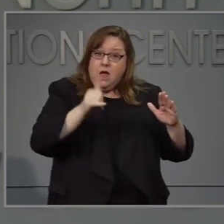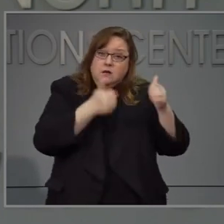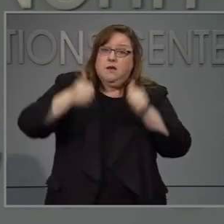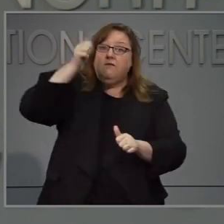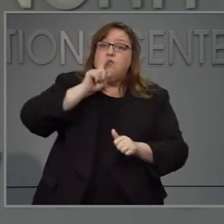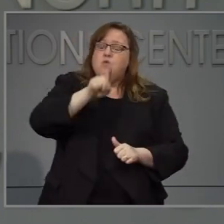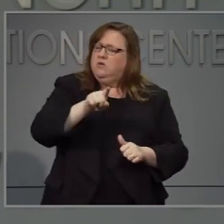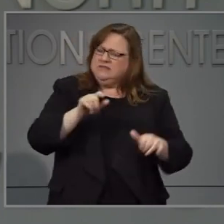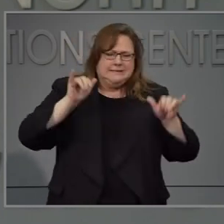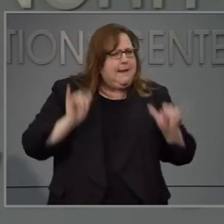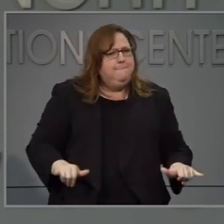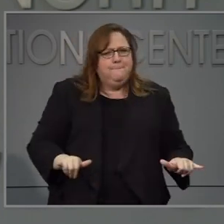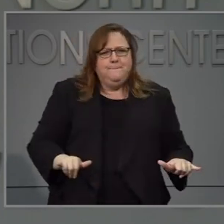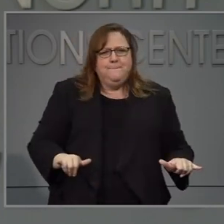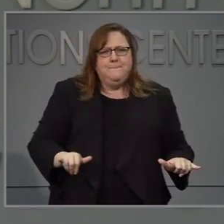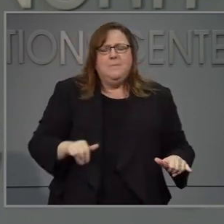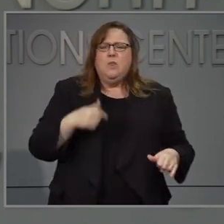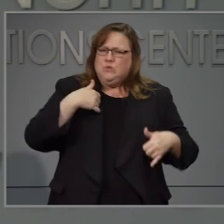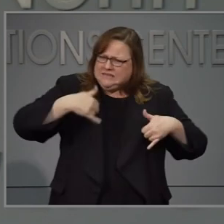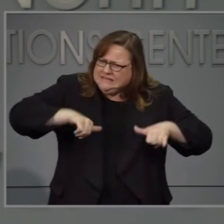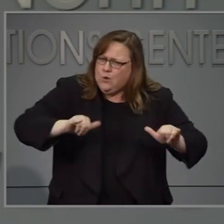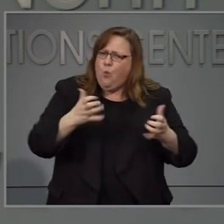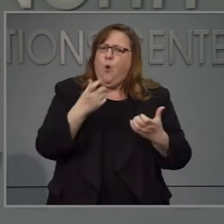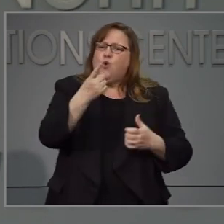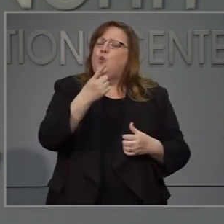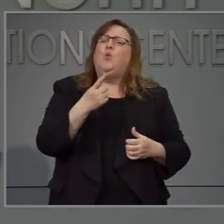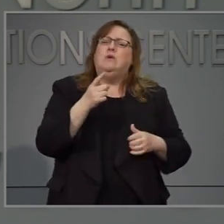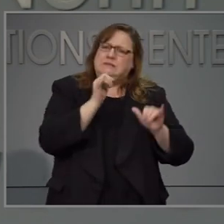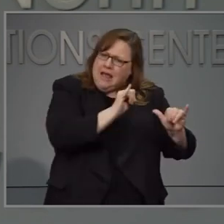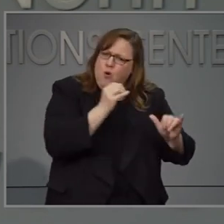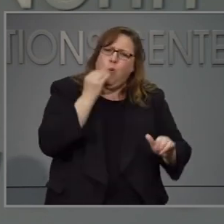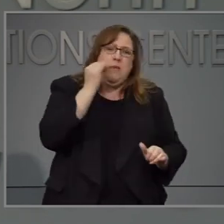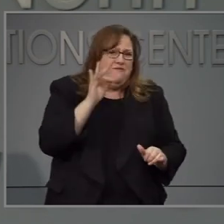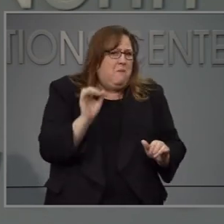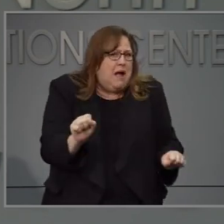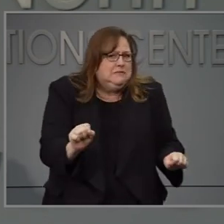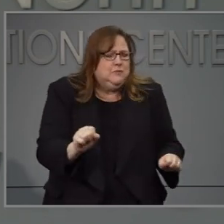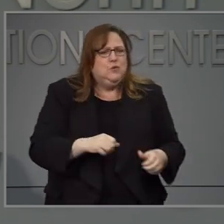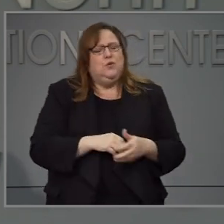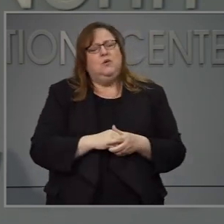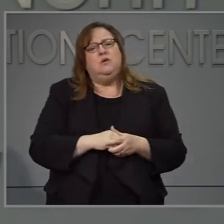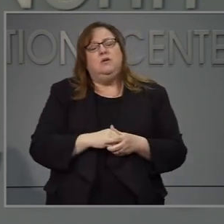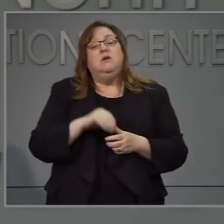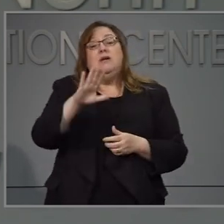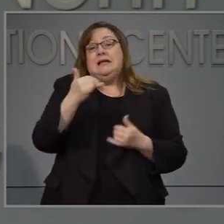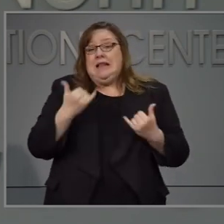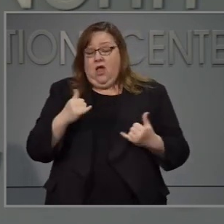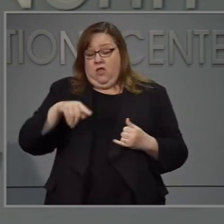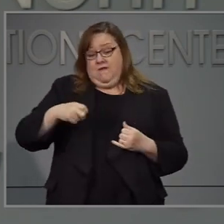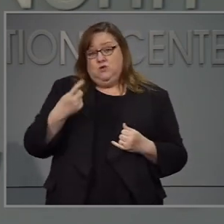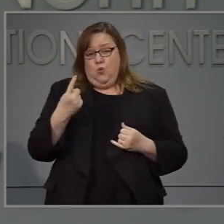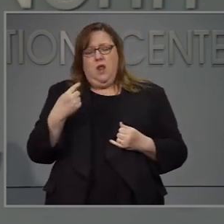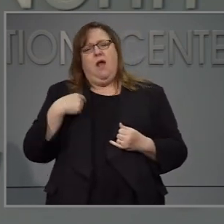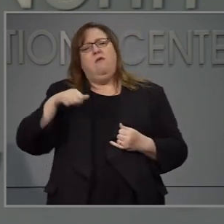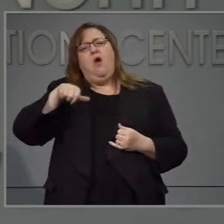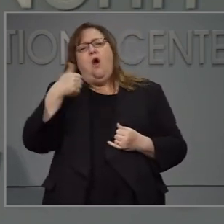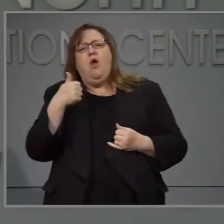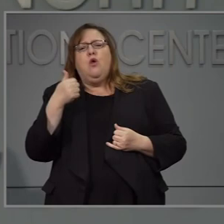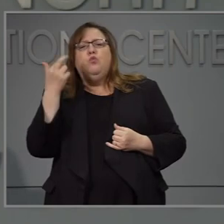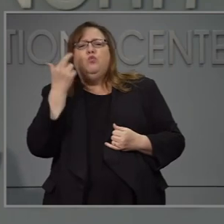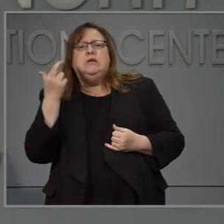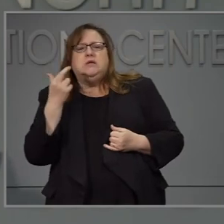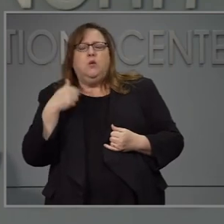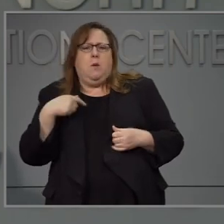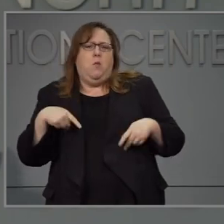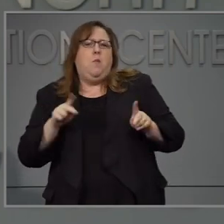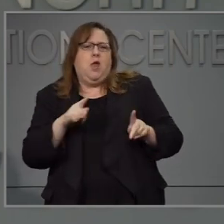mejor quedarse en casa si puede. Sin embargo, en la fase uno va a ver más razones permisibles para